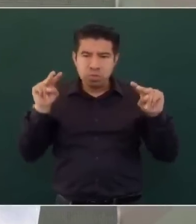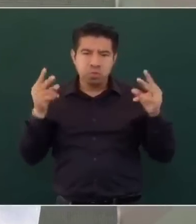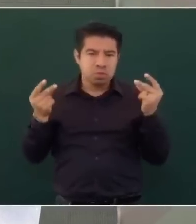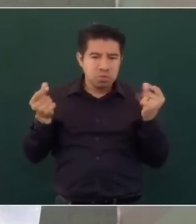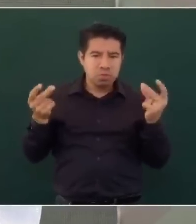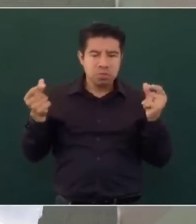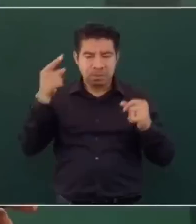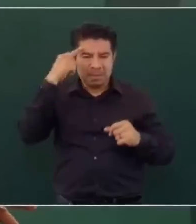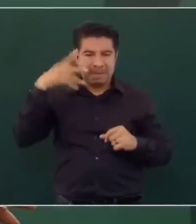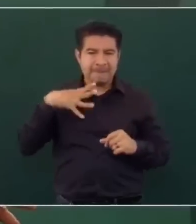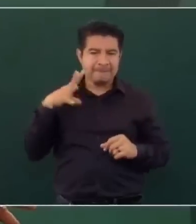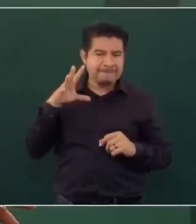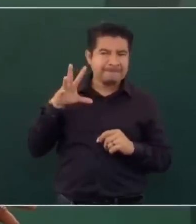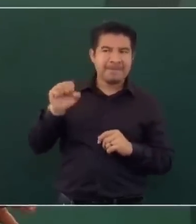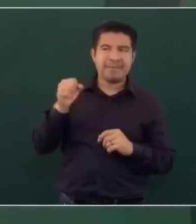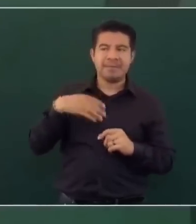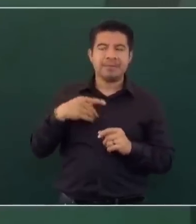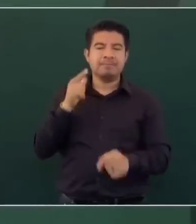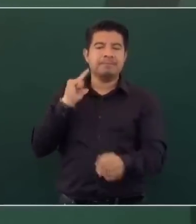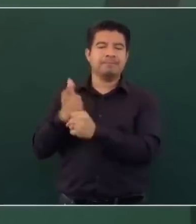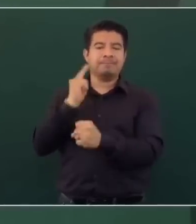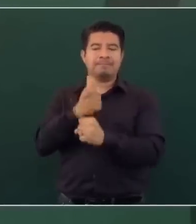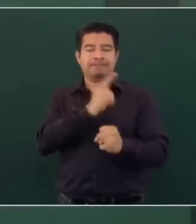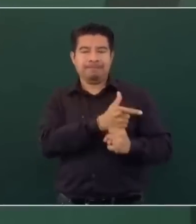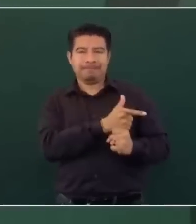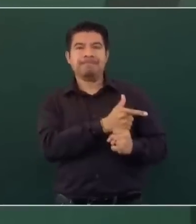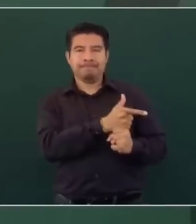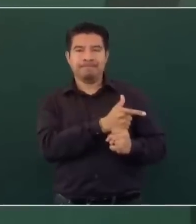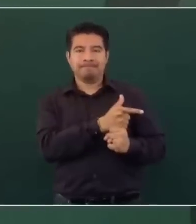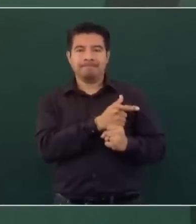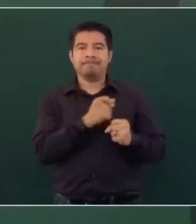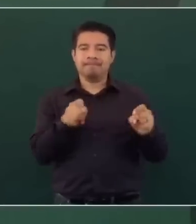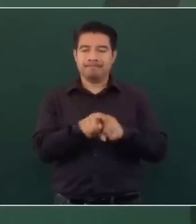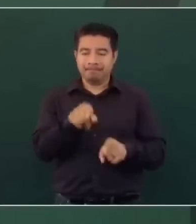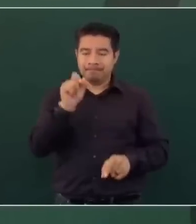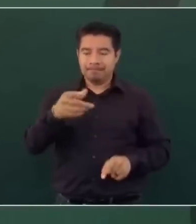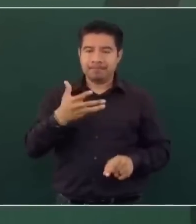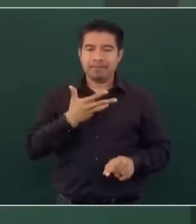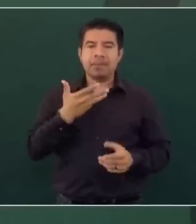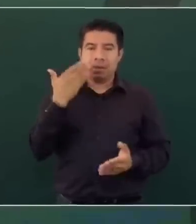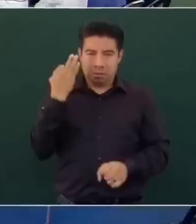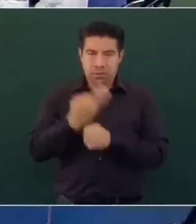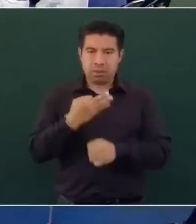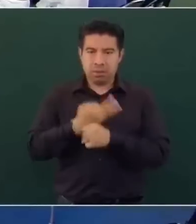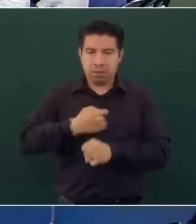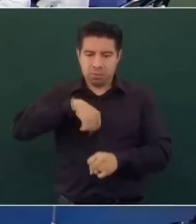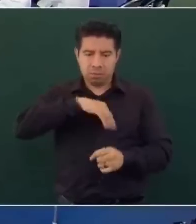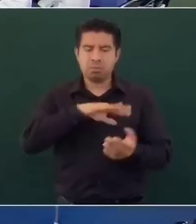Por eso se ha ido avanzando en la transformación.